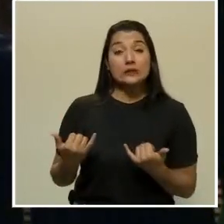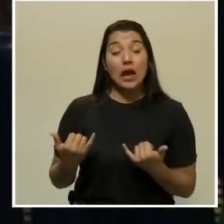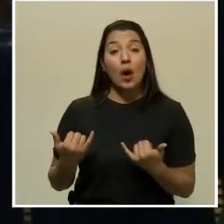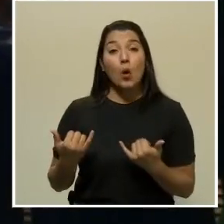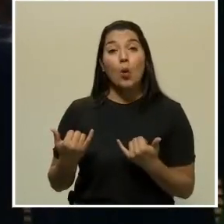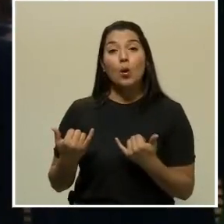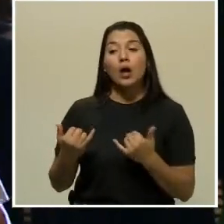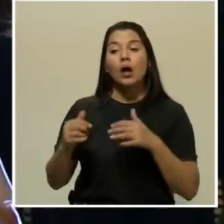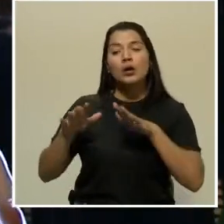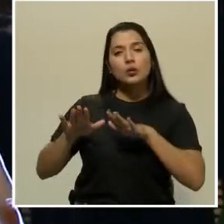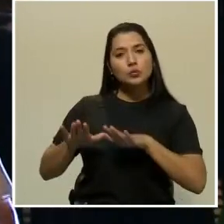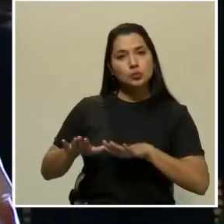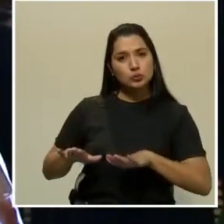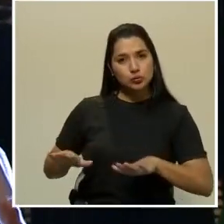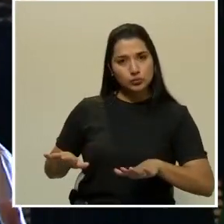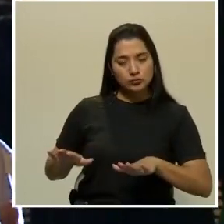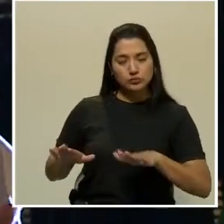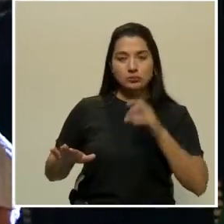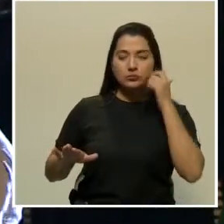dando un respiro,